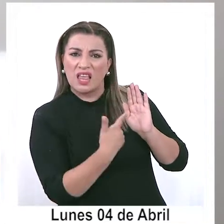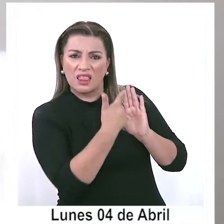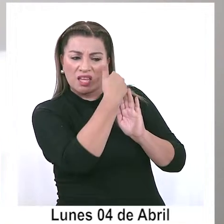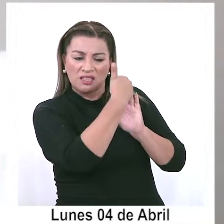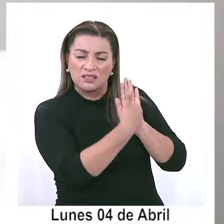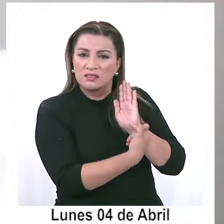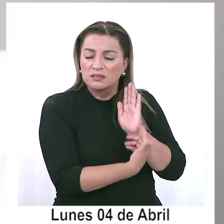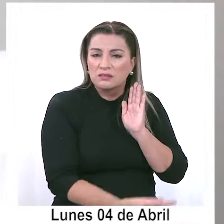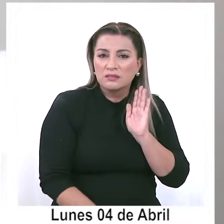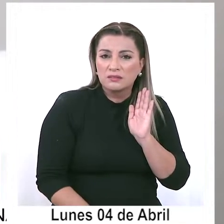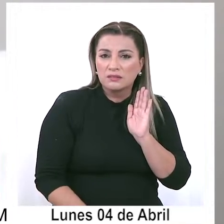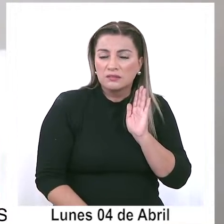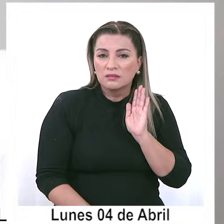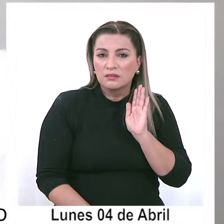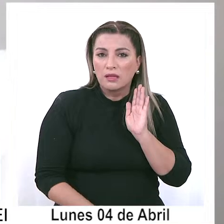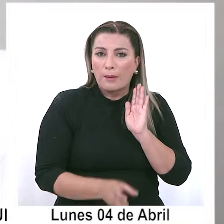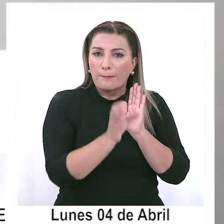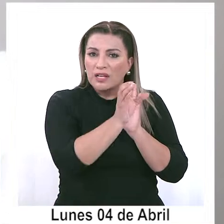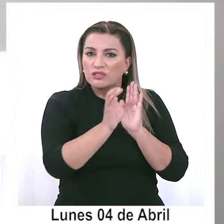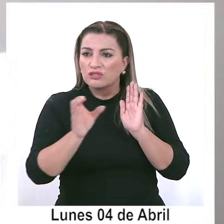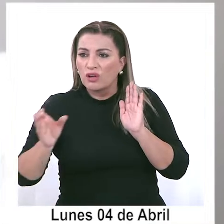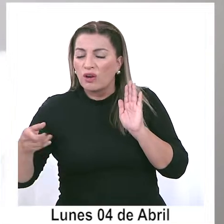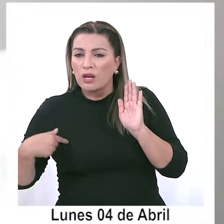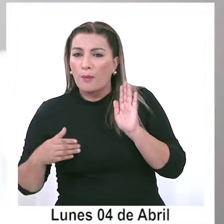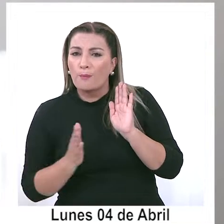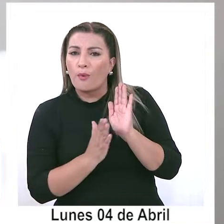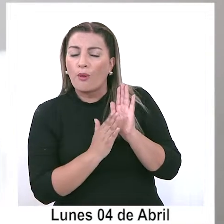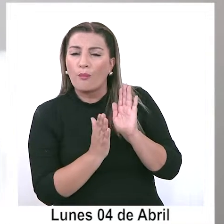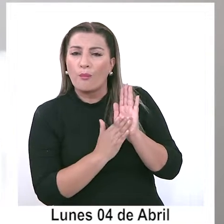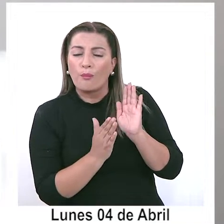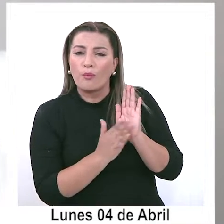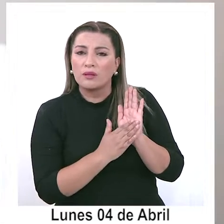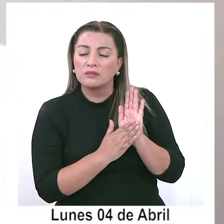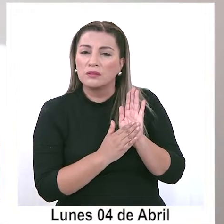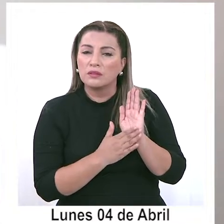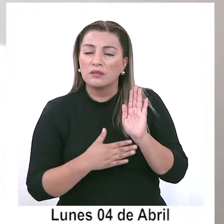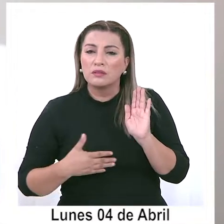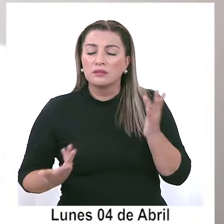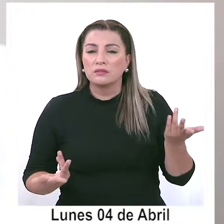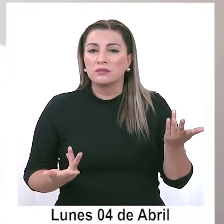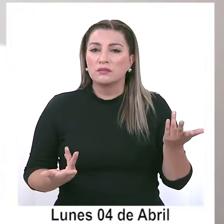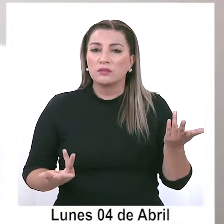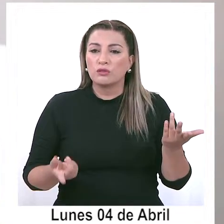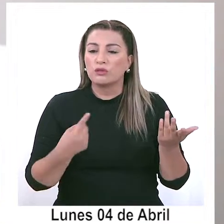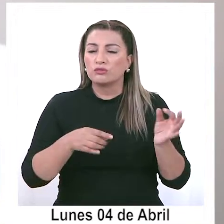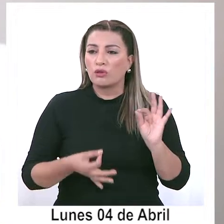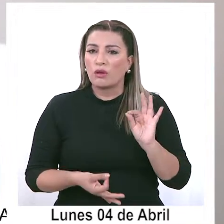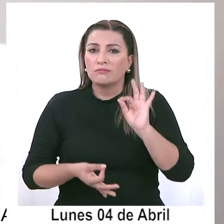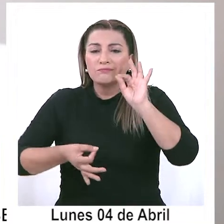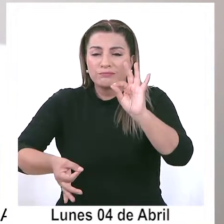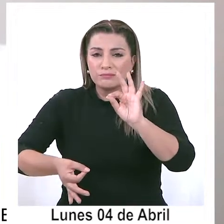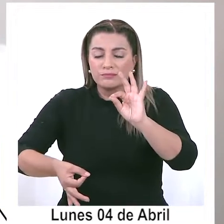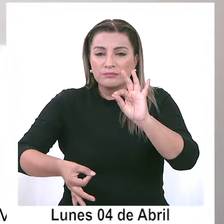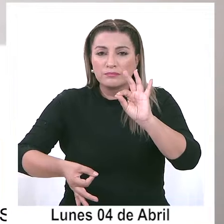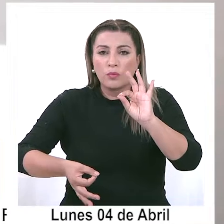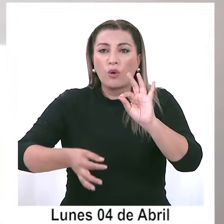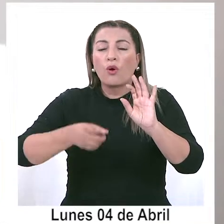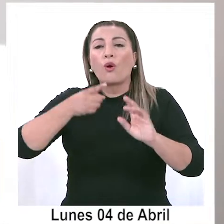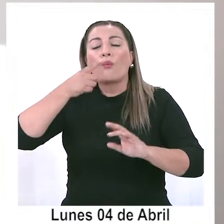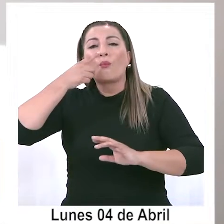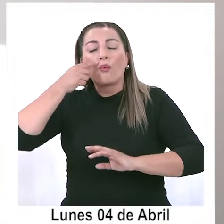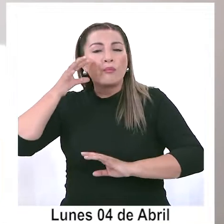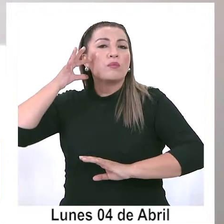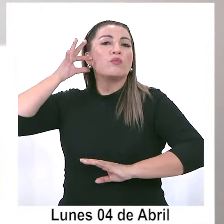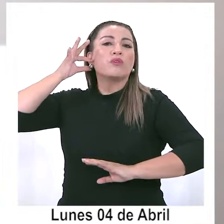personas que propuso el canal institucional. Y los perfiles que entregamos son de mujeres y